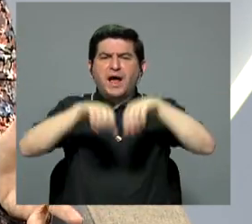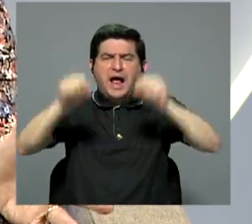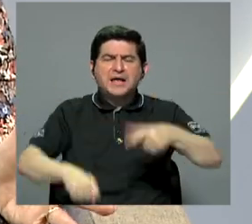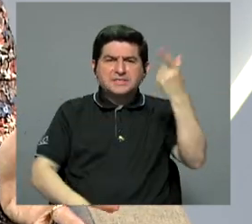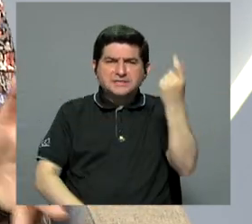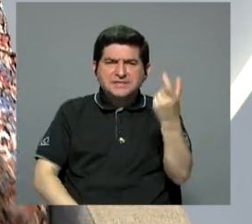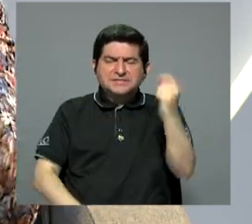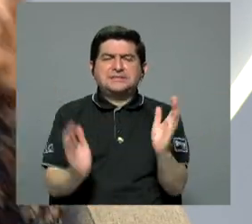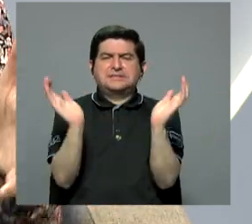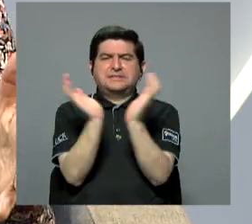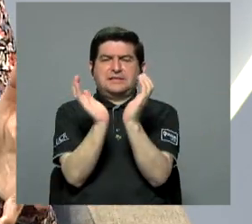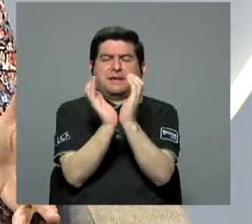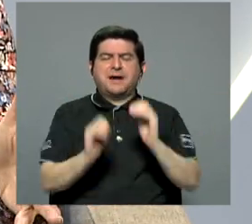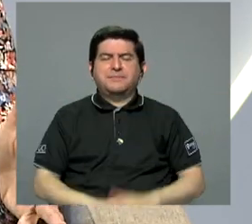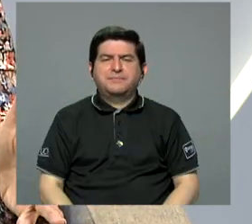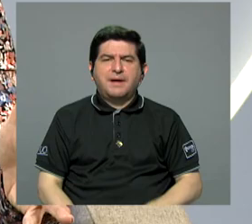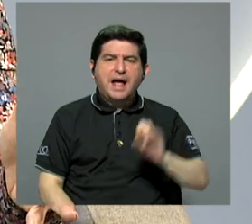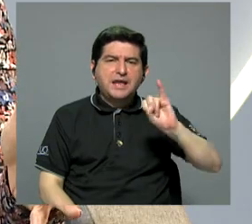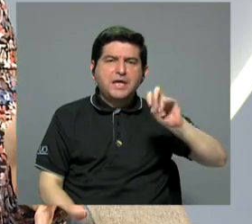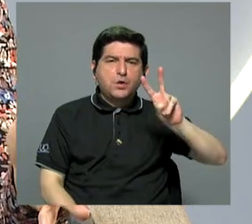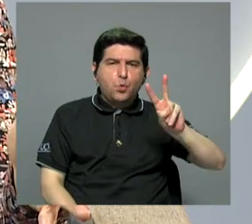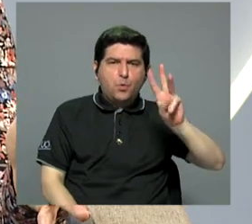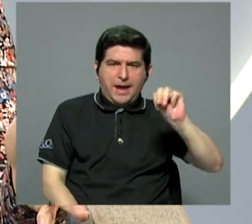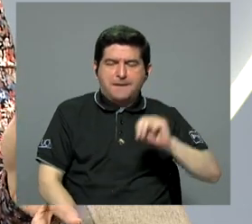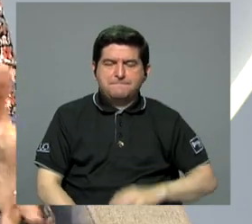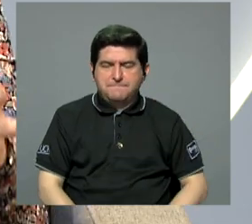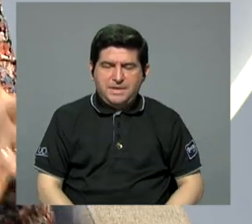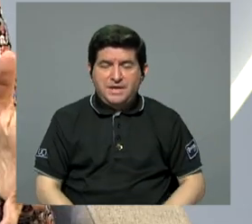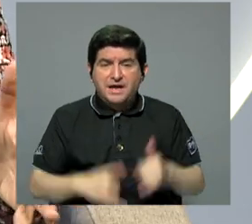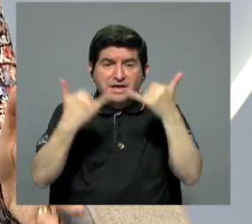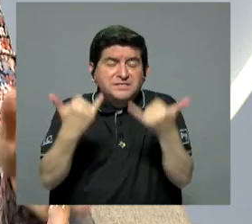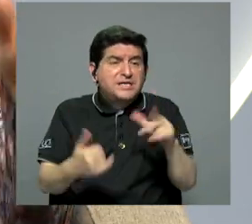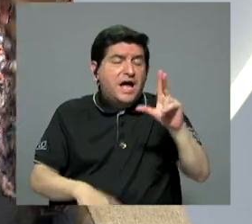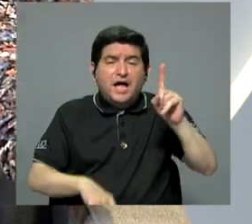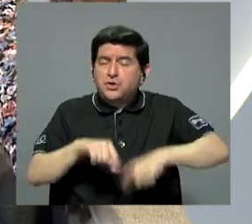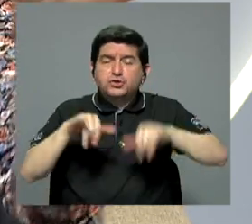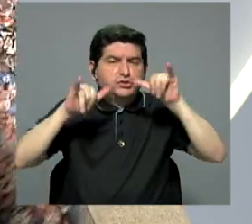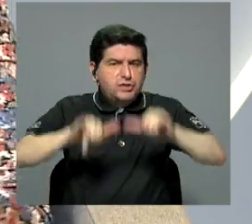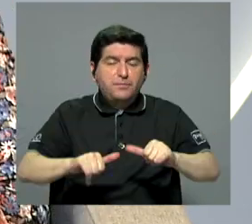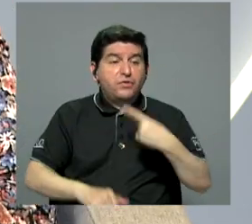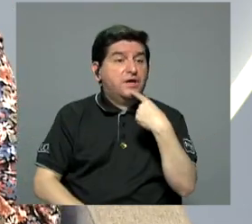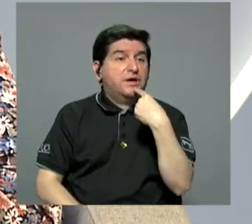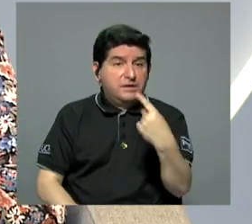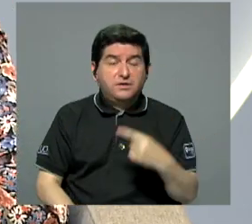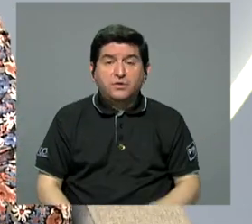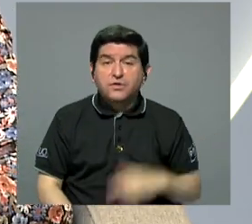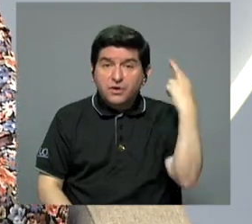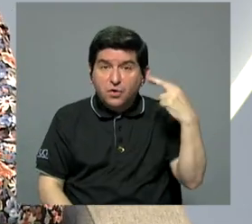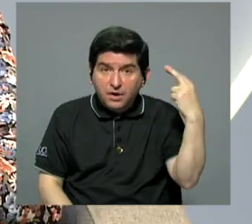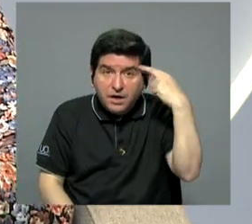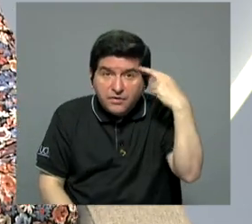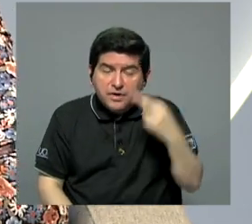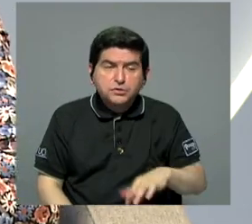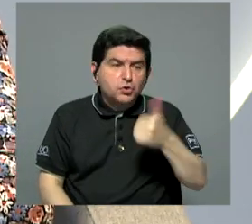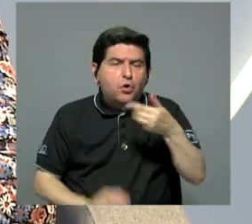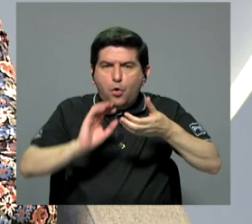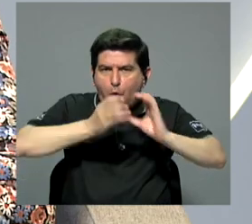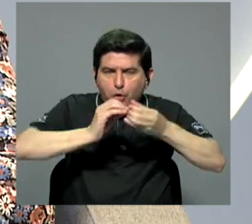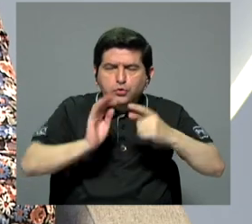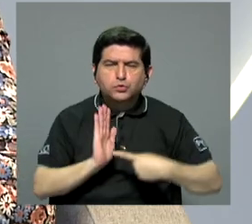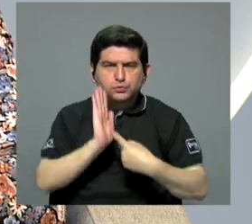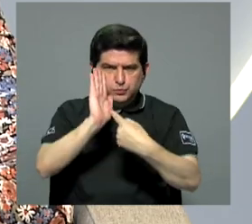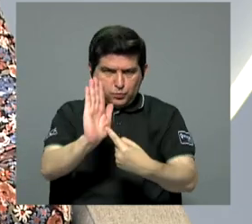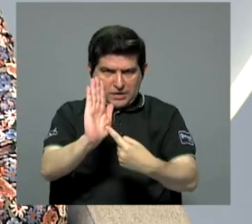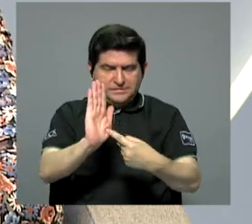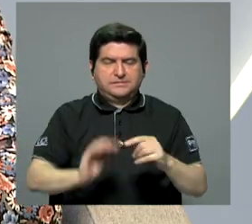de la caja, pasara al régimen de invalidez y vejez y muerte porque ya no es sostenible. Y esto lo digo a raíz también de otros datos que